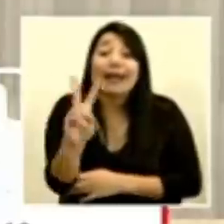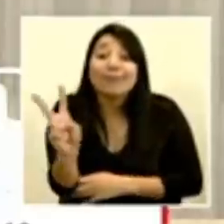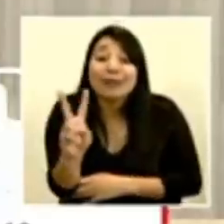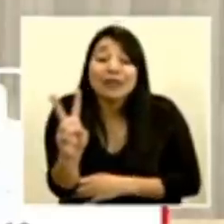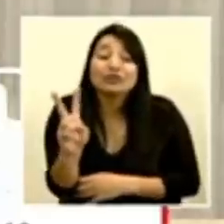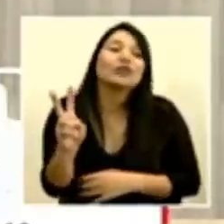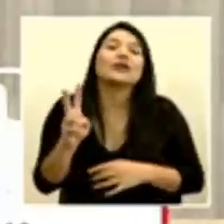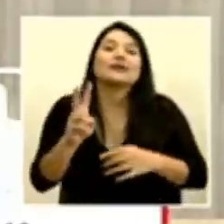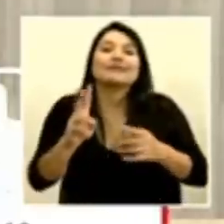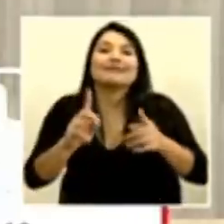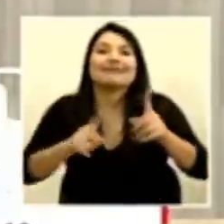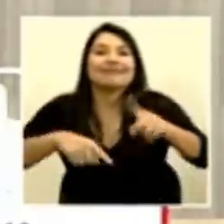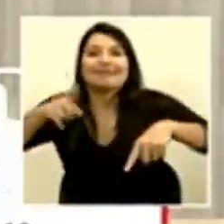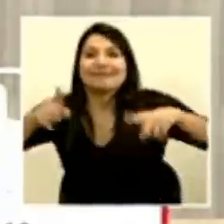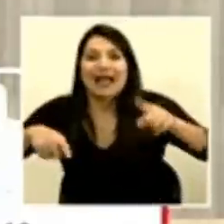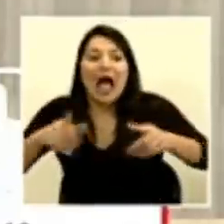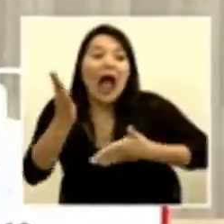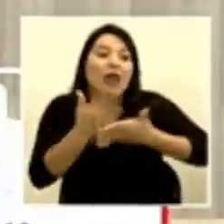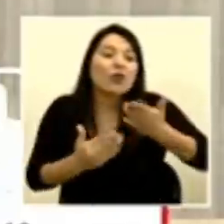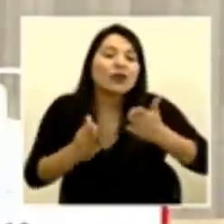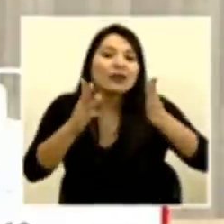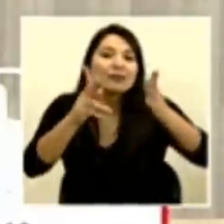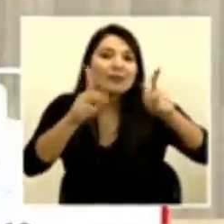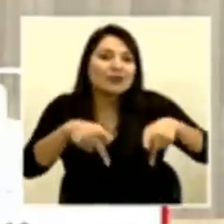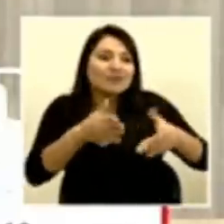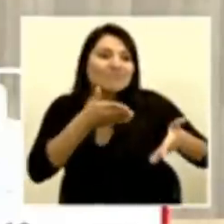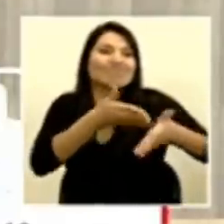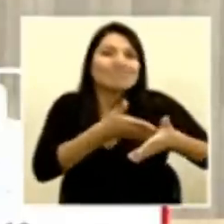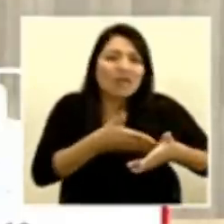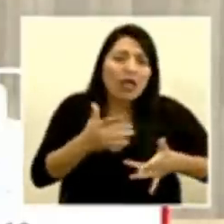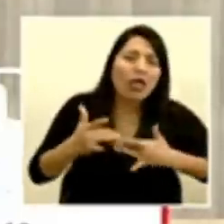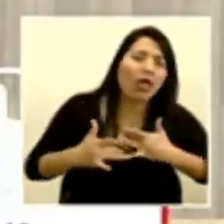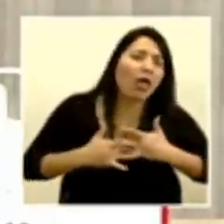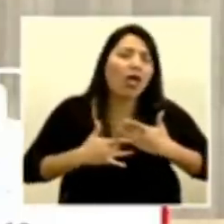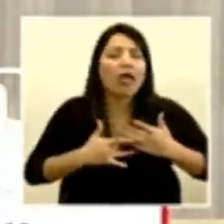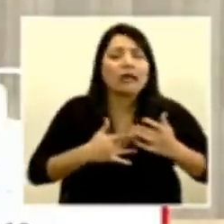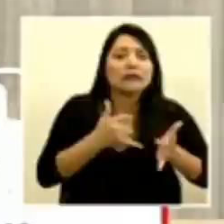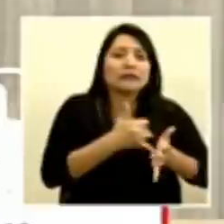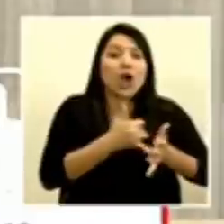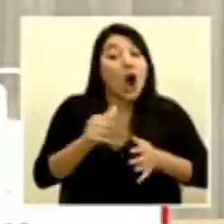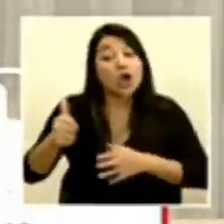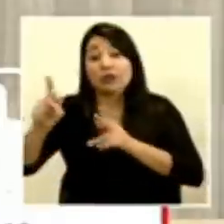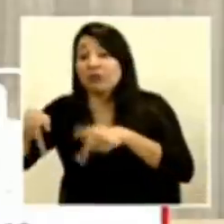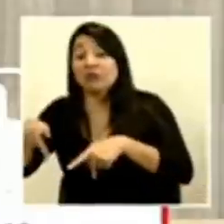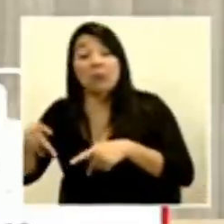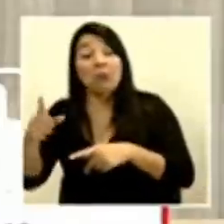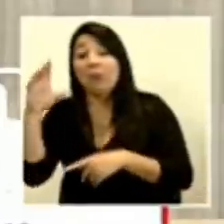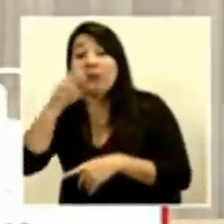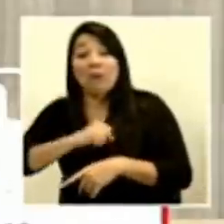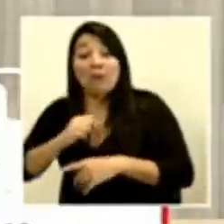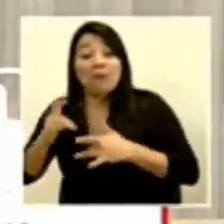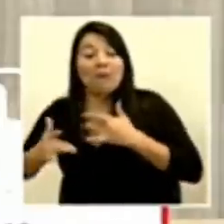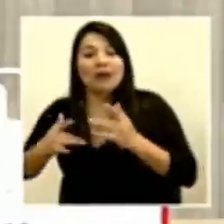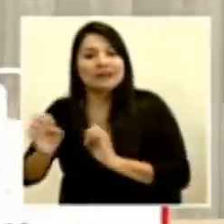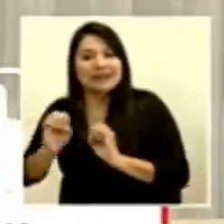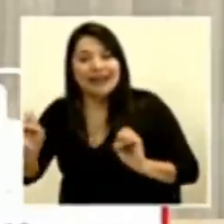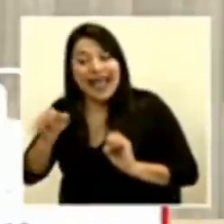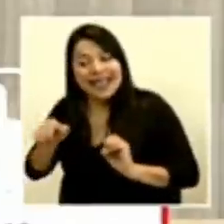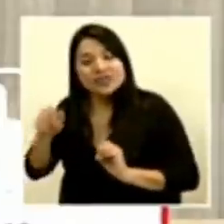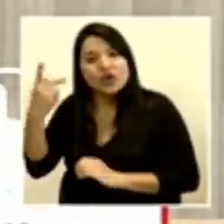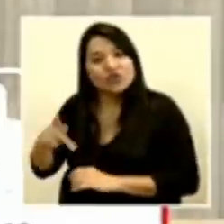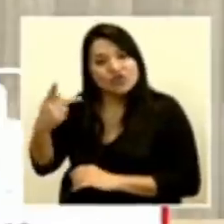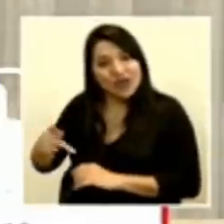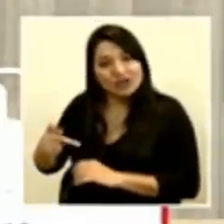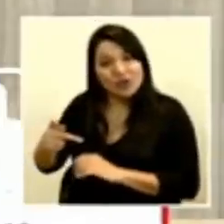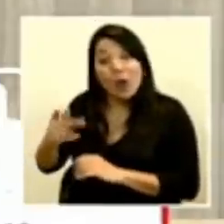o del todo ni siquiera experimentar síntomas entonces hay transmisiones y cuando nos damos cuenta alguna de esas transmisiones fue en una